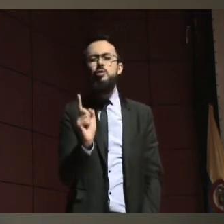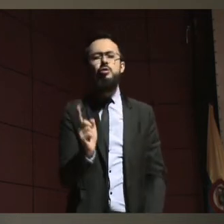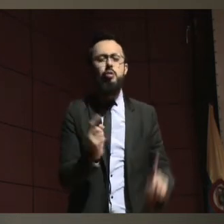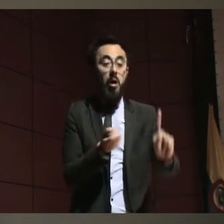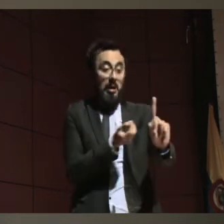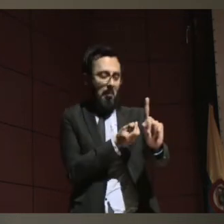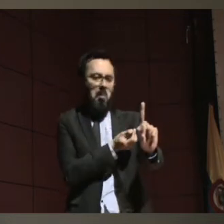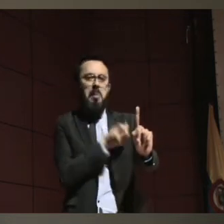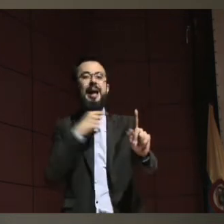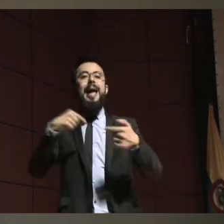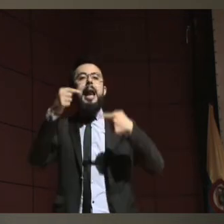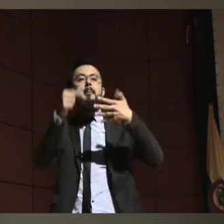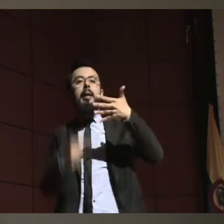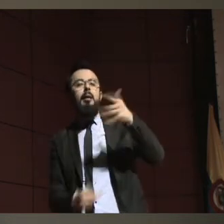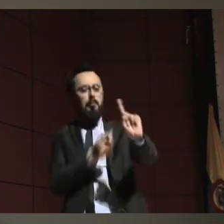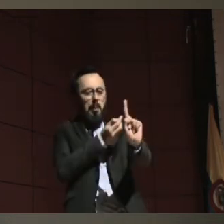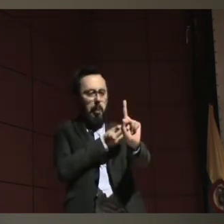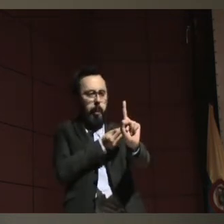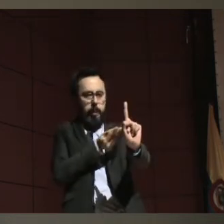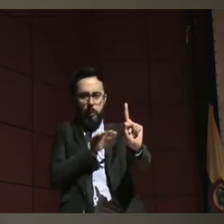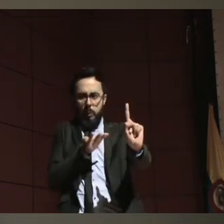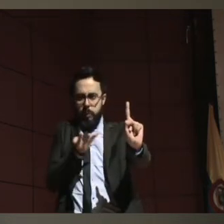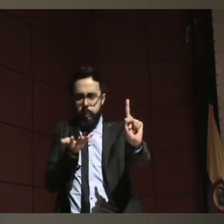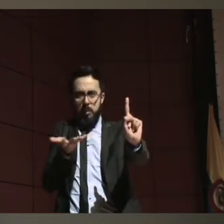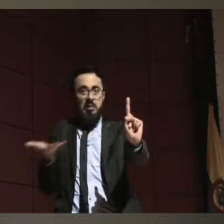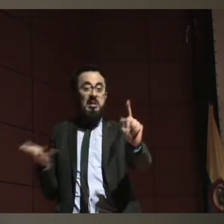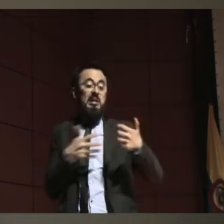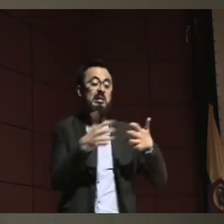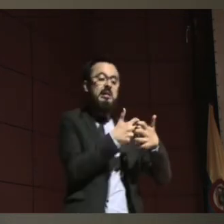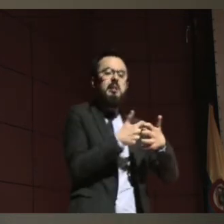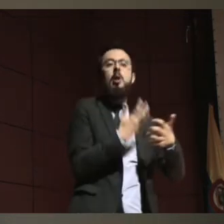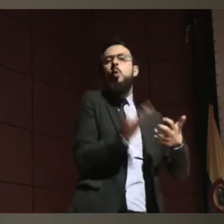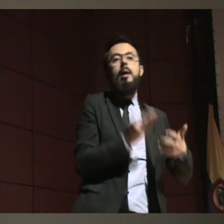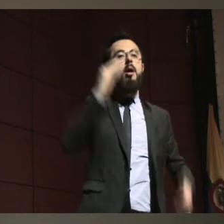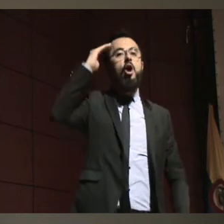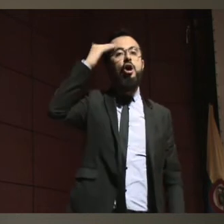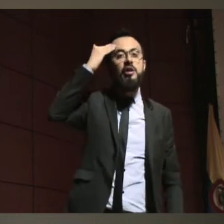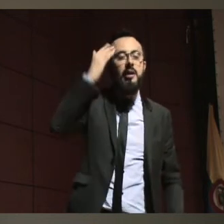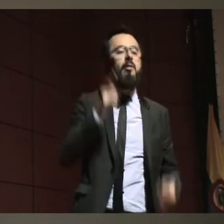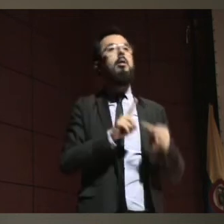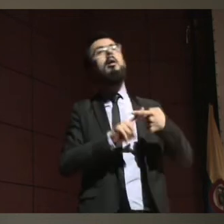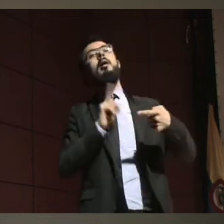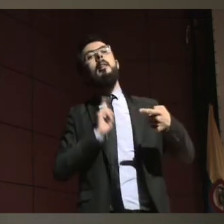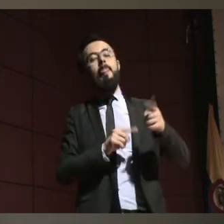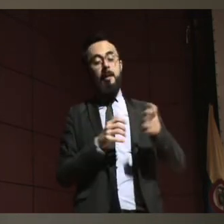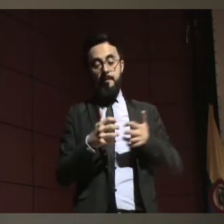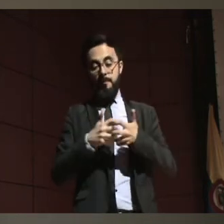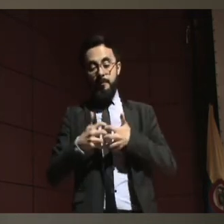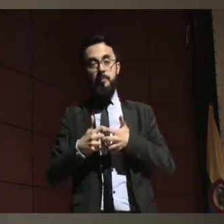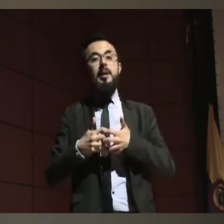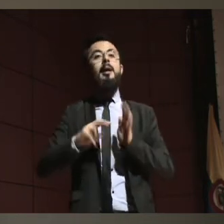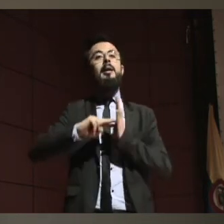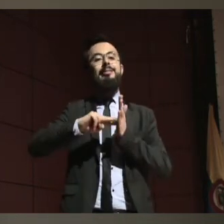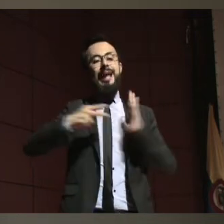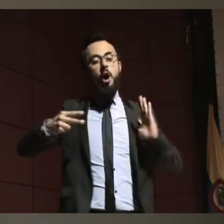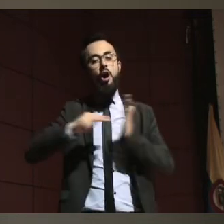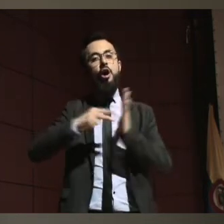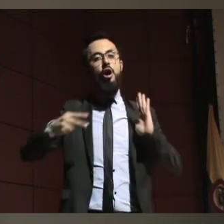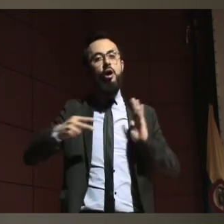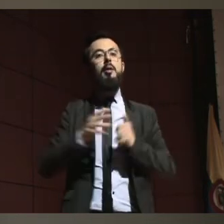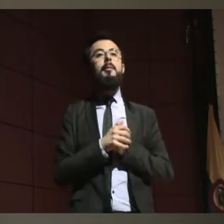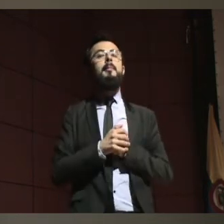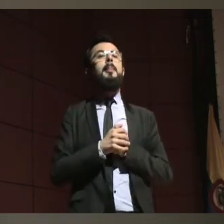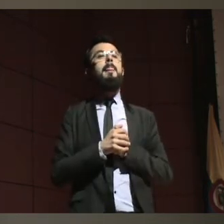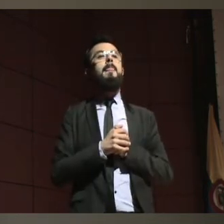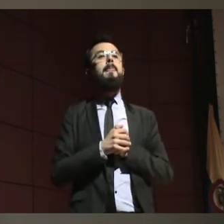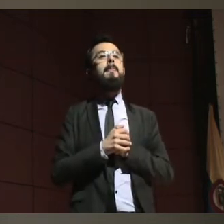que son de tipo cognitivo, de tipo tecnológico, de